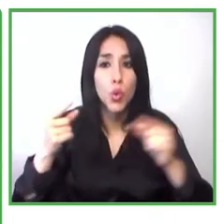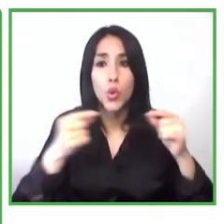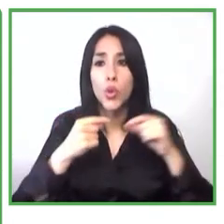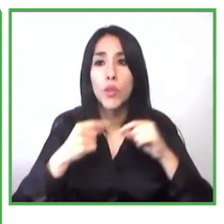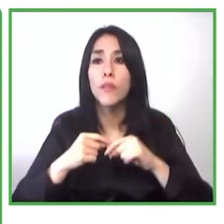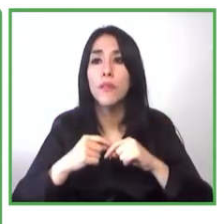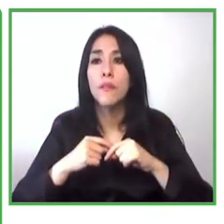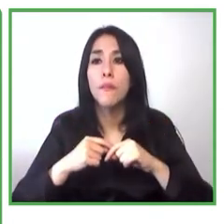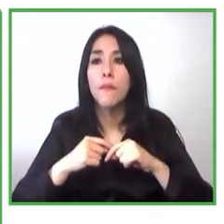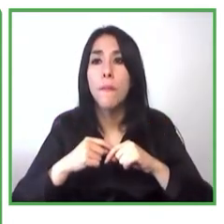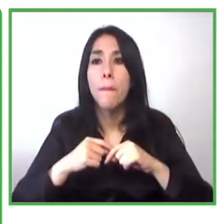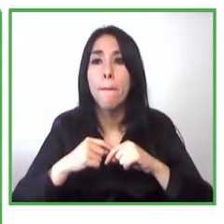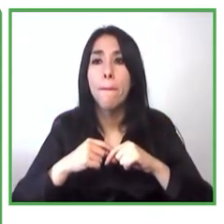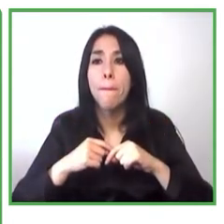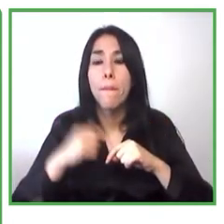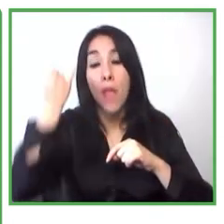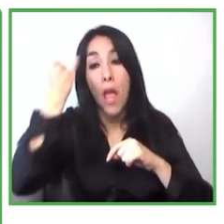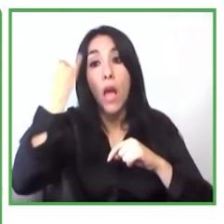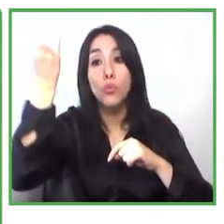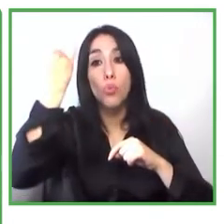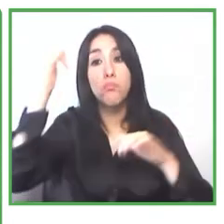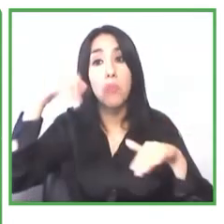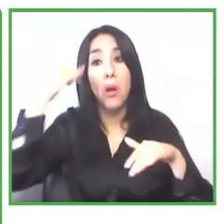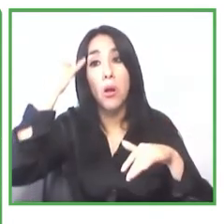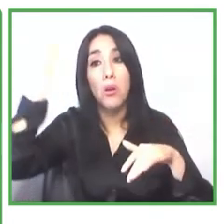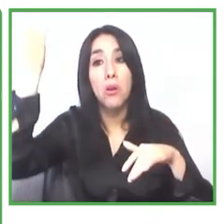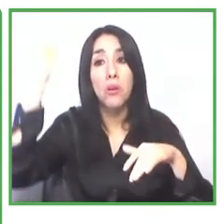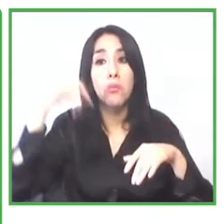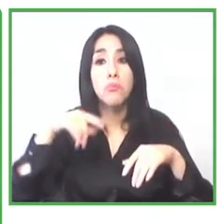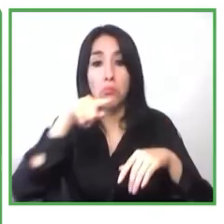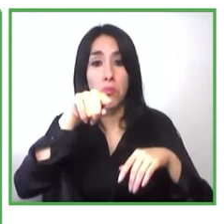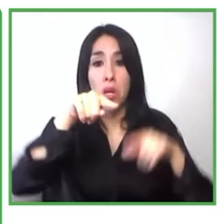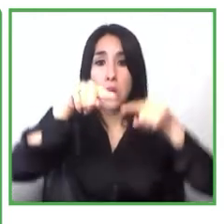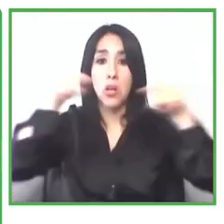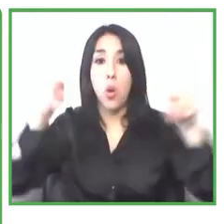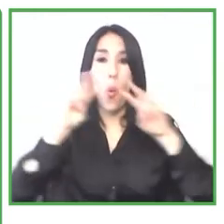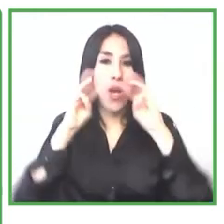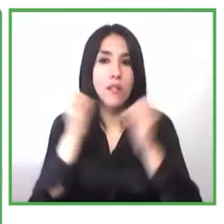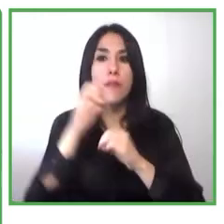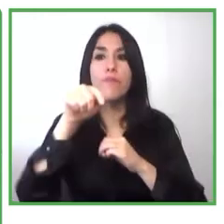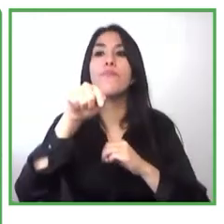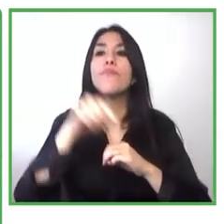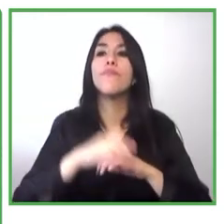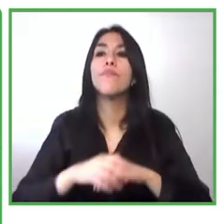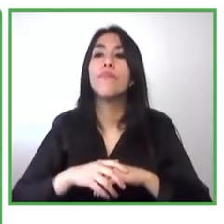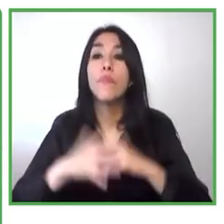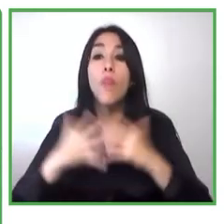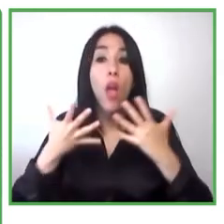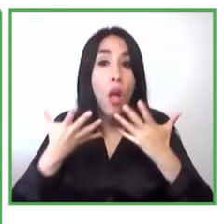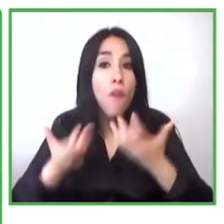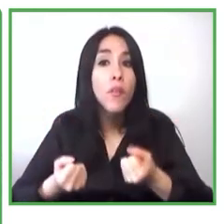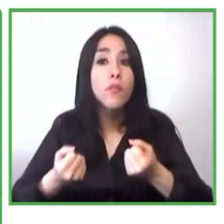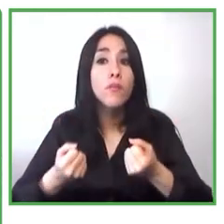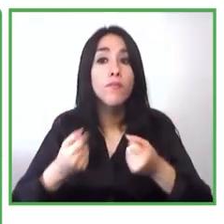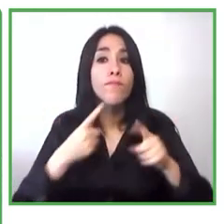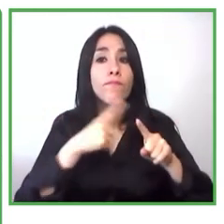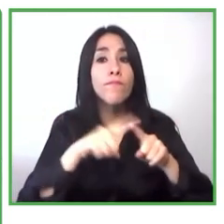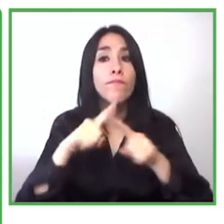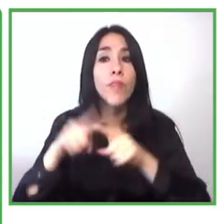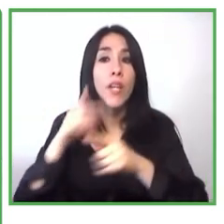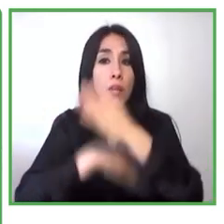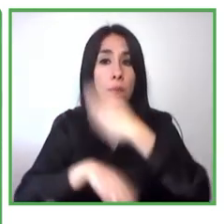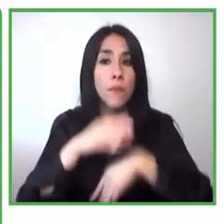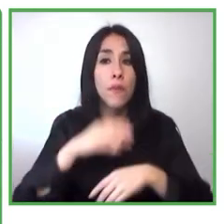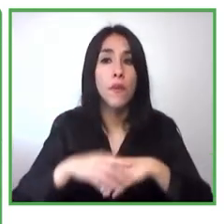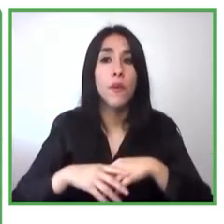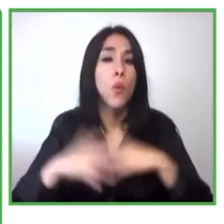podríamos tener distintos tipos de discapacidades y cómo podríamos hacer para lograr un mayor aprendizaje un aprendizaje efectivo así